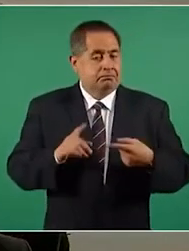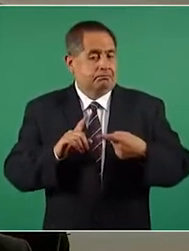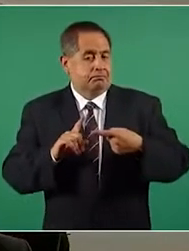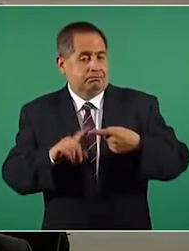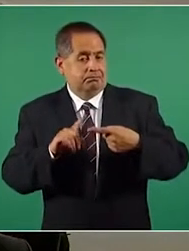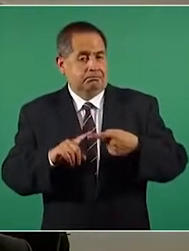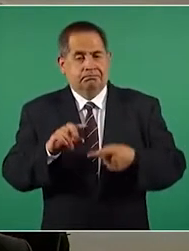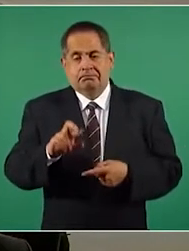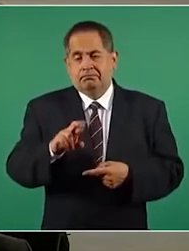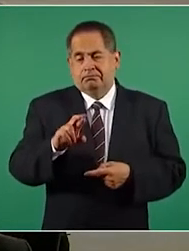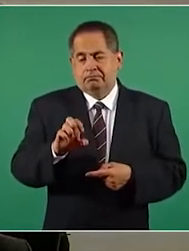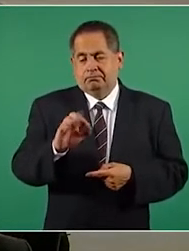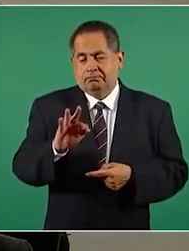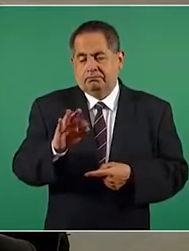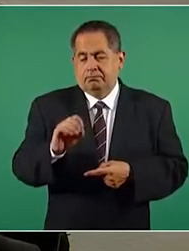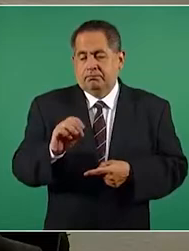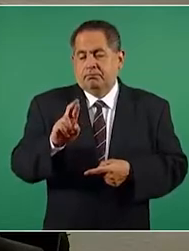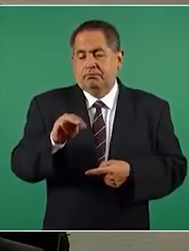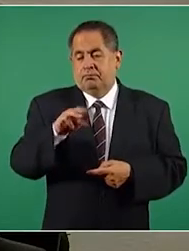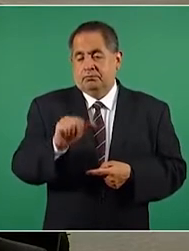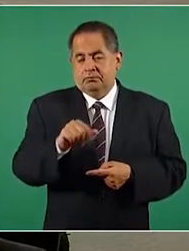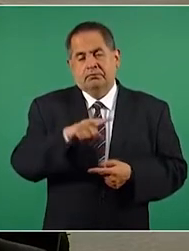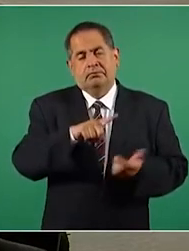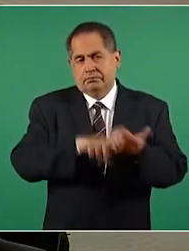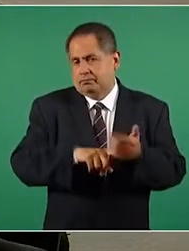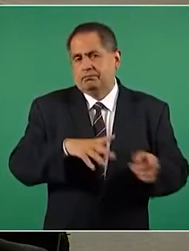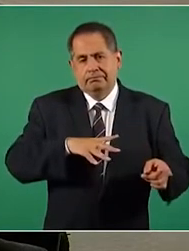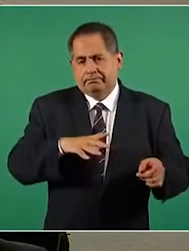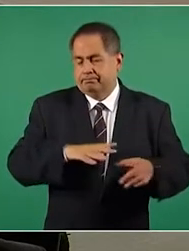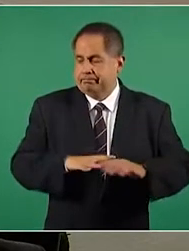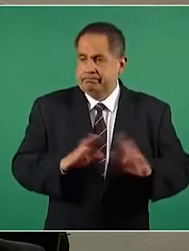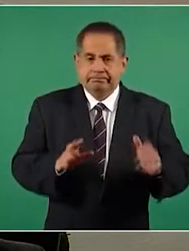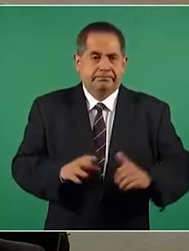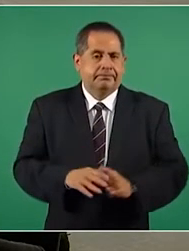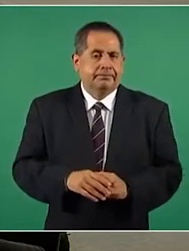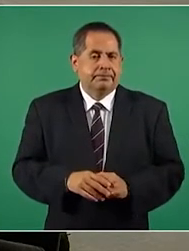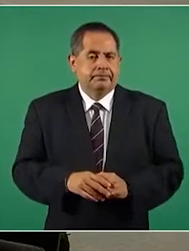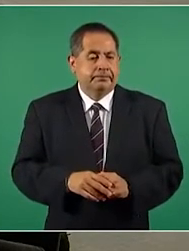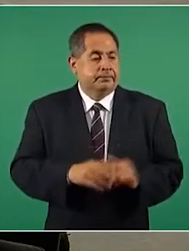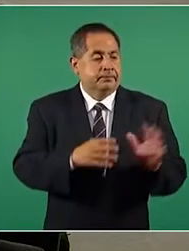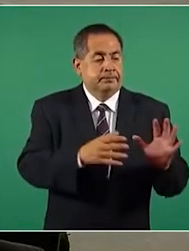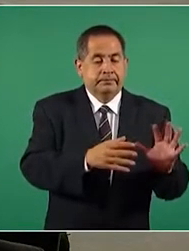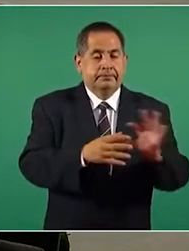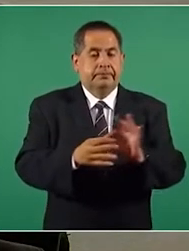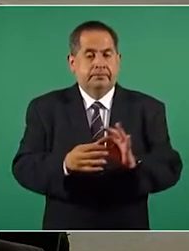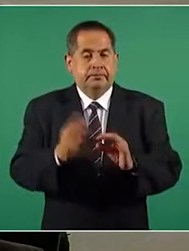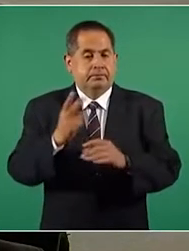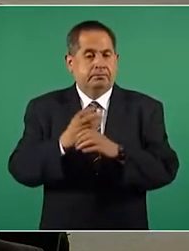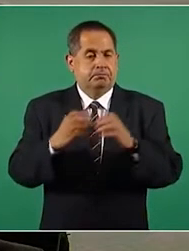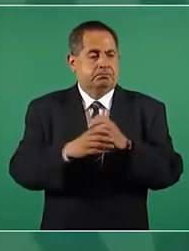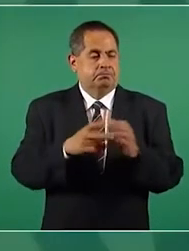Reforma sí se vinculan las dos cosas,